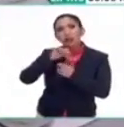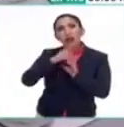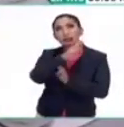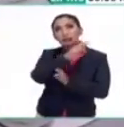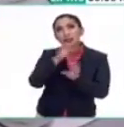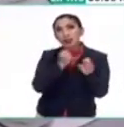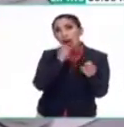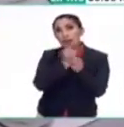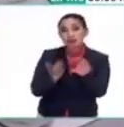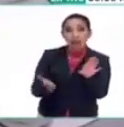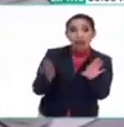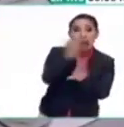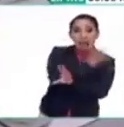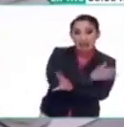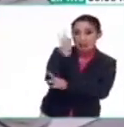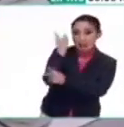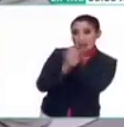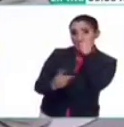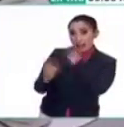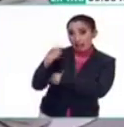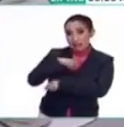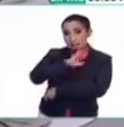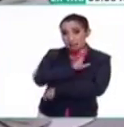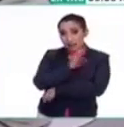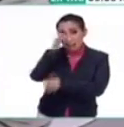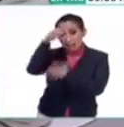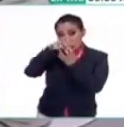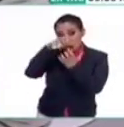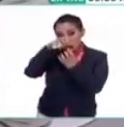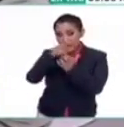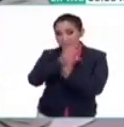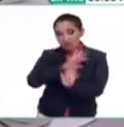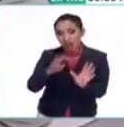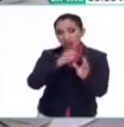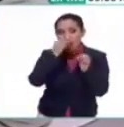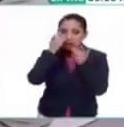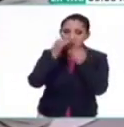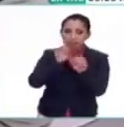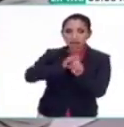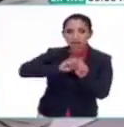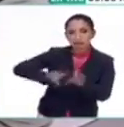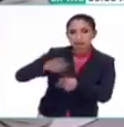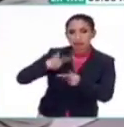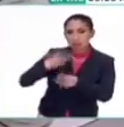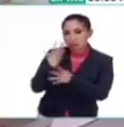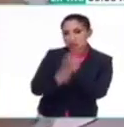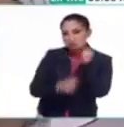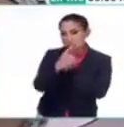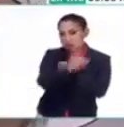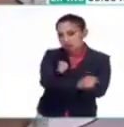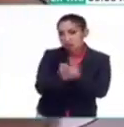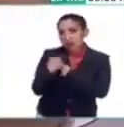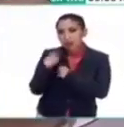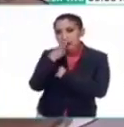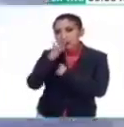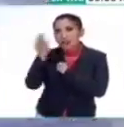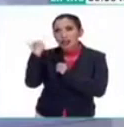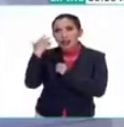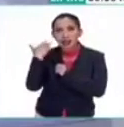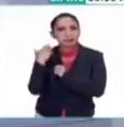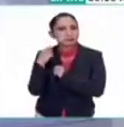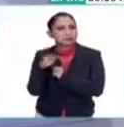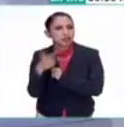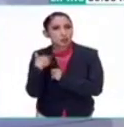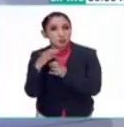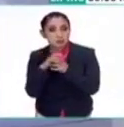300 años antes de que estuviera ahí Cortés ya había sido abandonada. Tienes, como lo dije hace un momento,